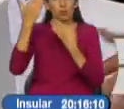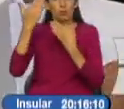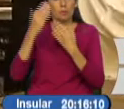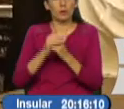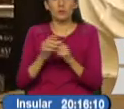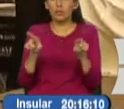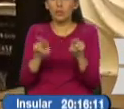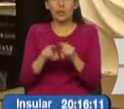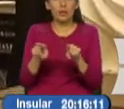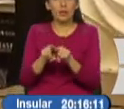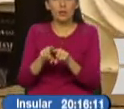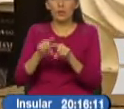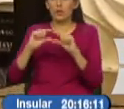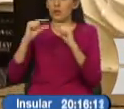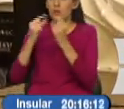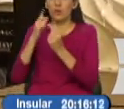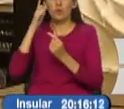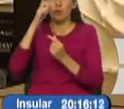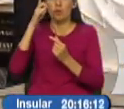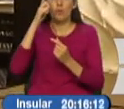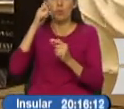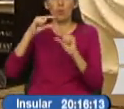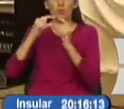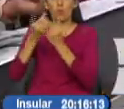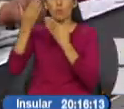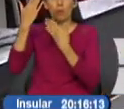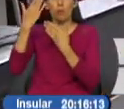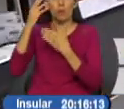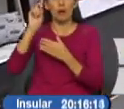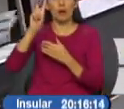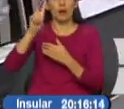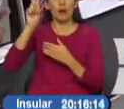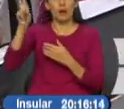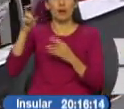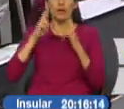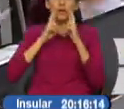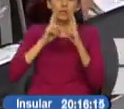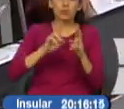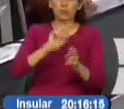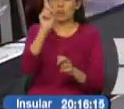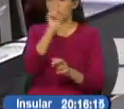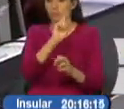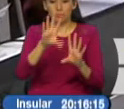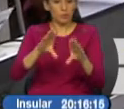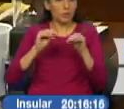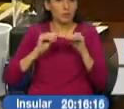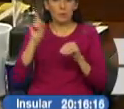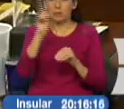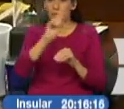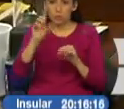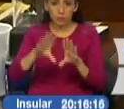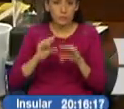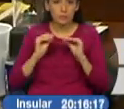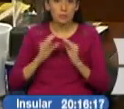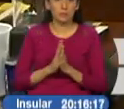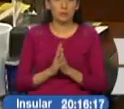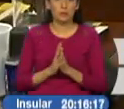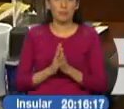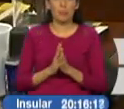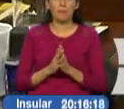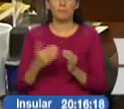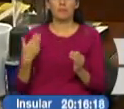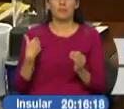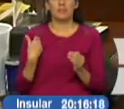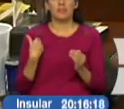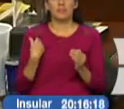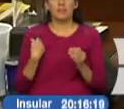así, el pronunciamiento de los dirigentes del movimiento, creo, fue de negación a los resultados, con argumentos variados. Había inconsistencias